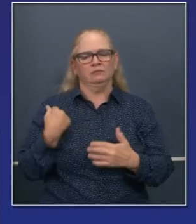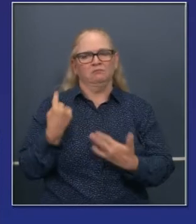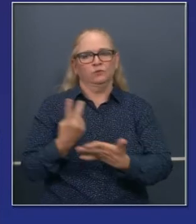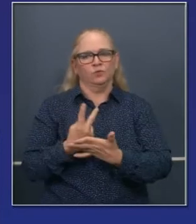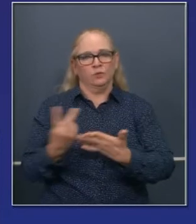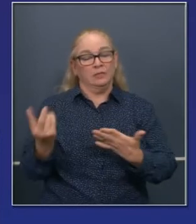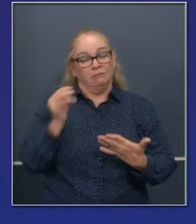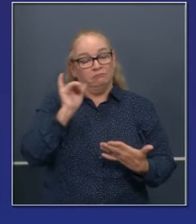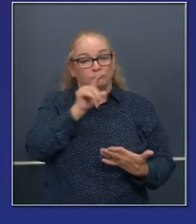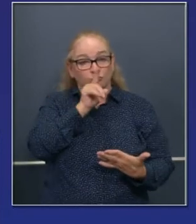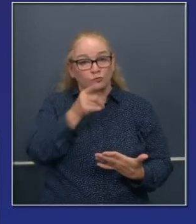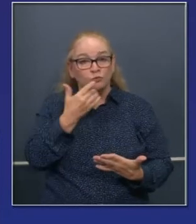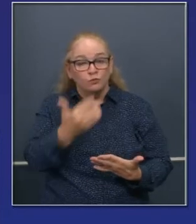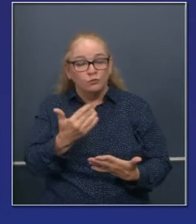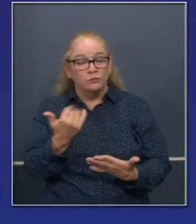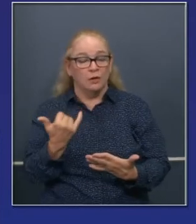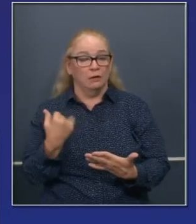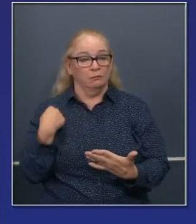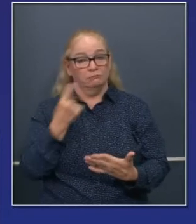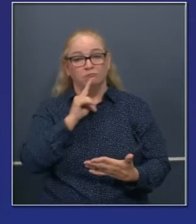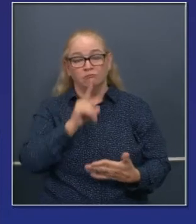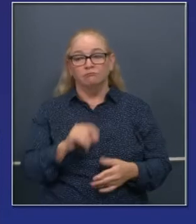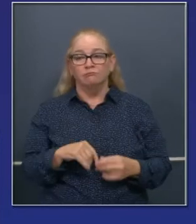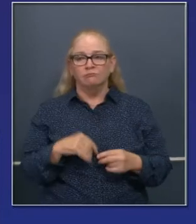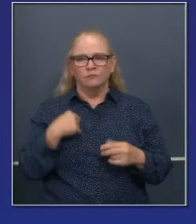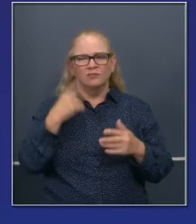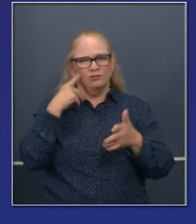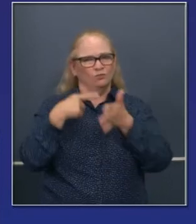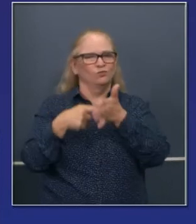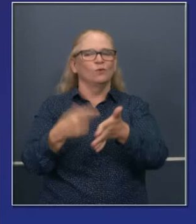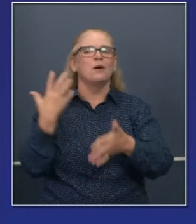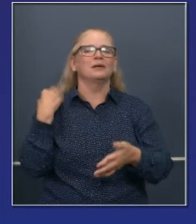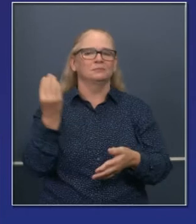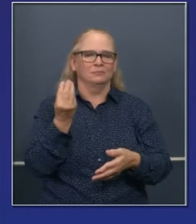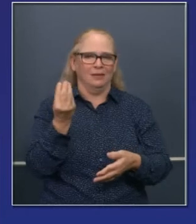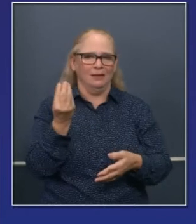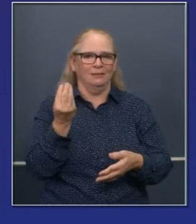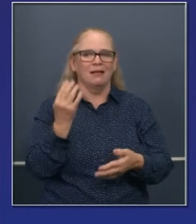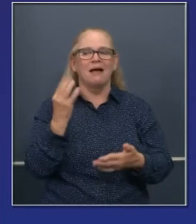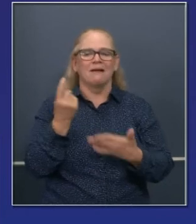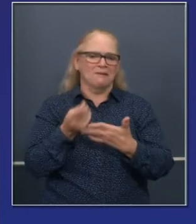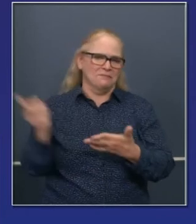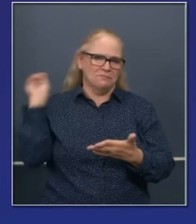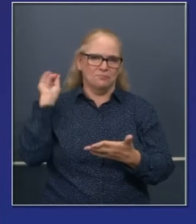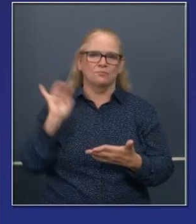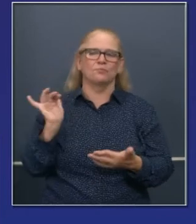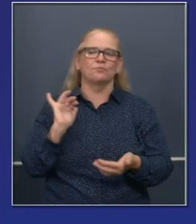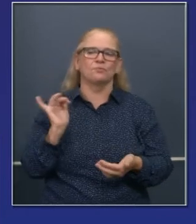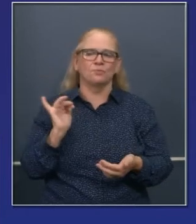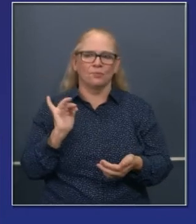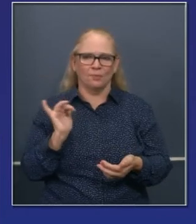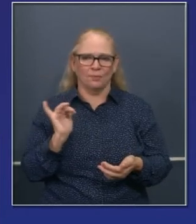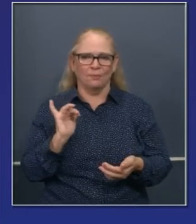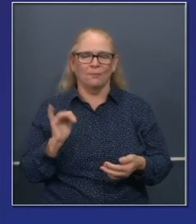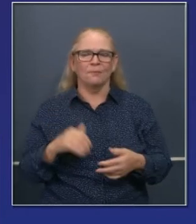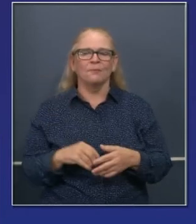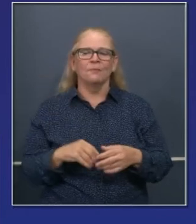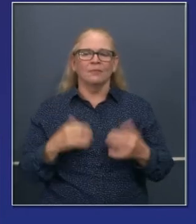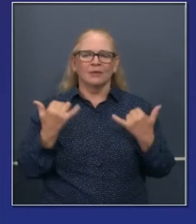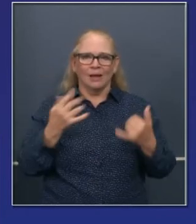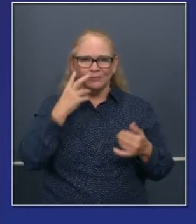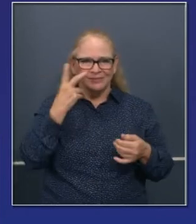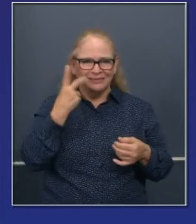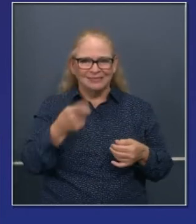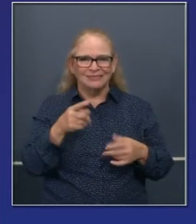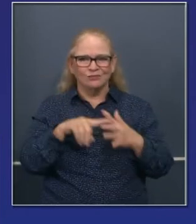la consecuencia de eso ha sido una declinación, una rebaja en hospitalizaciones y el número ahora